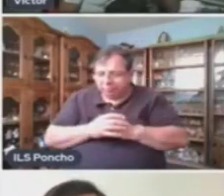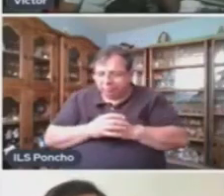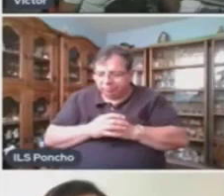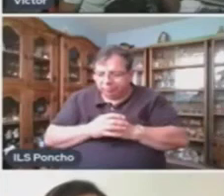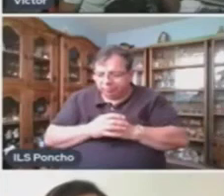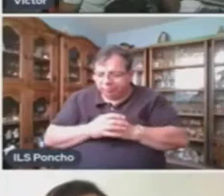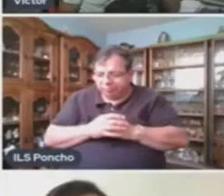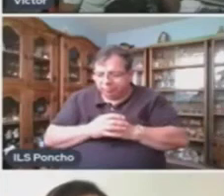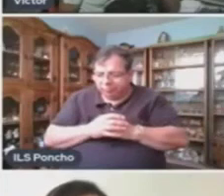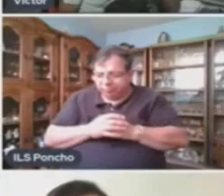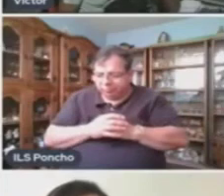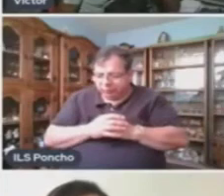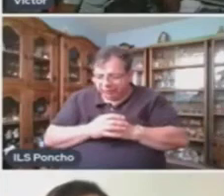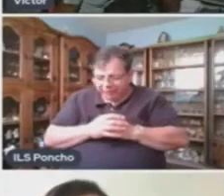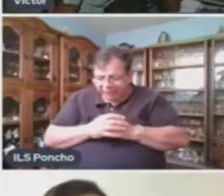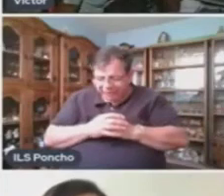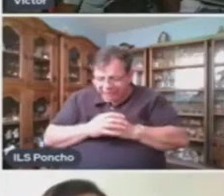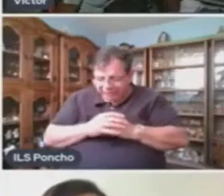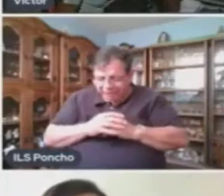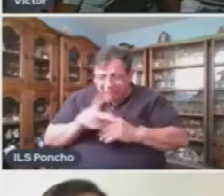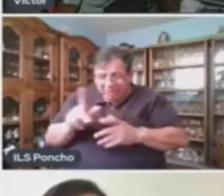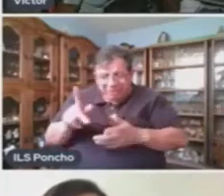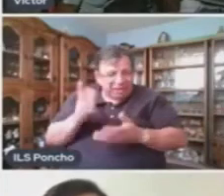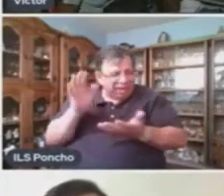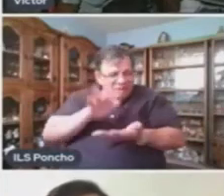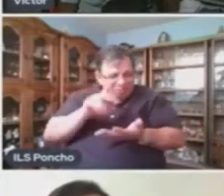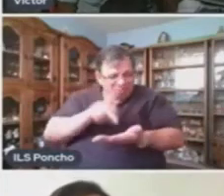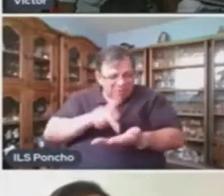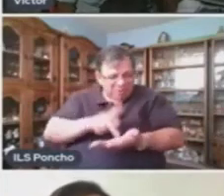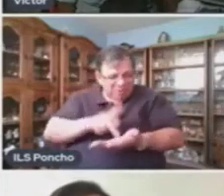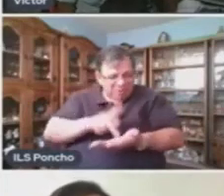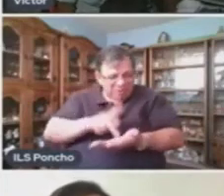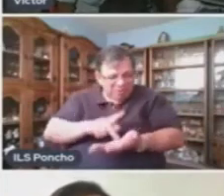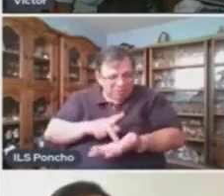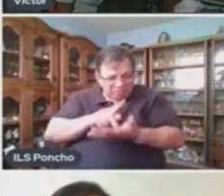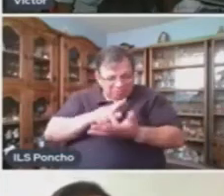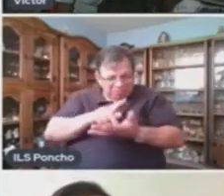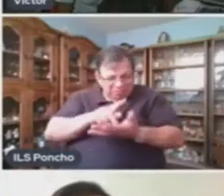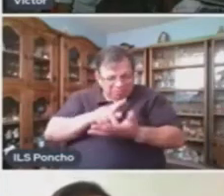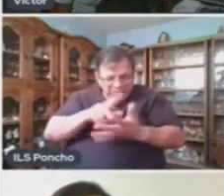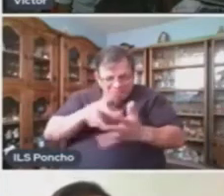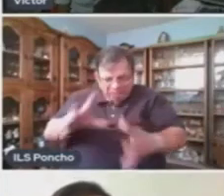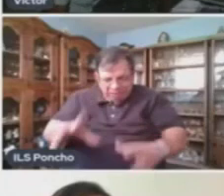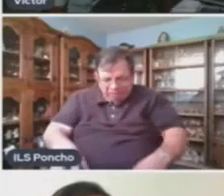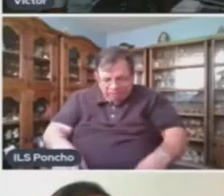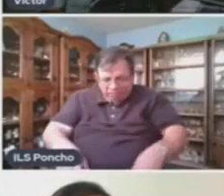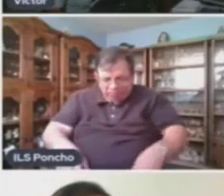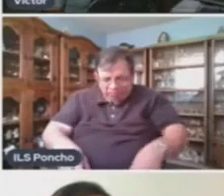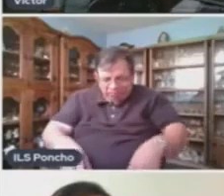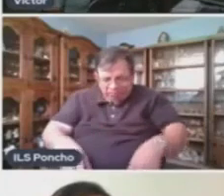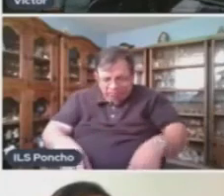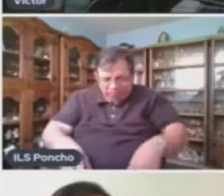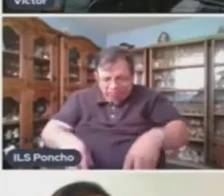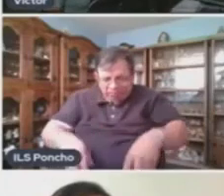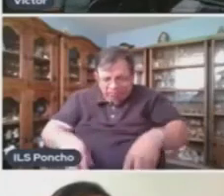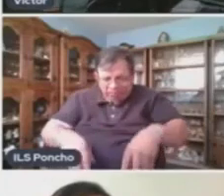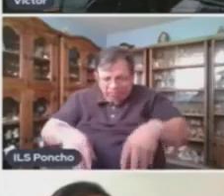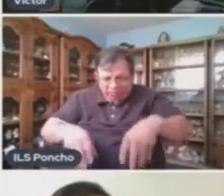Extraordinariamente Aquello Que Pesaba Salieron Con Él Y Sobre La Mesa Del Comedor